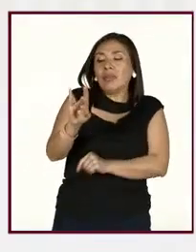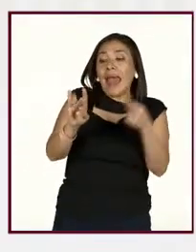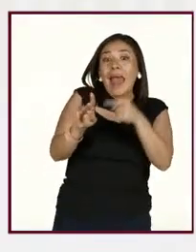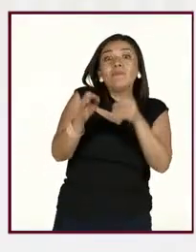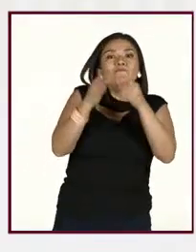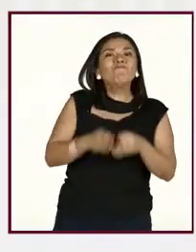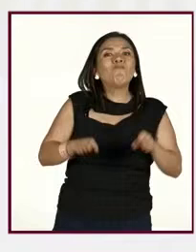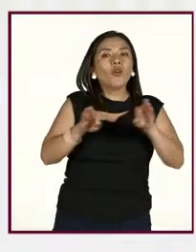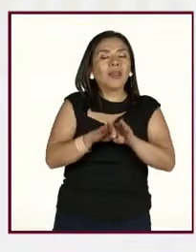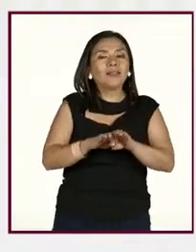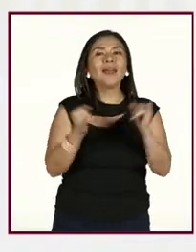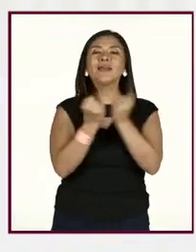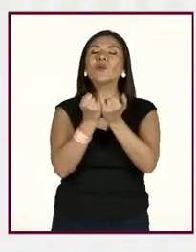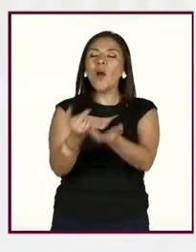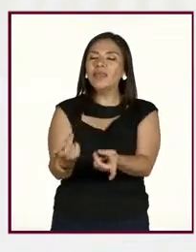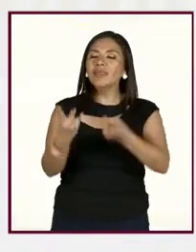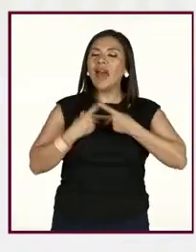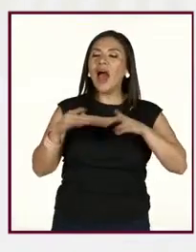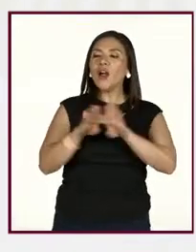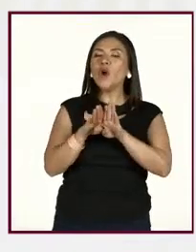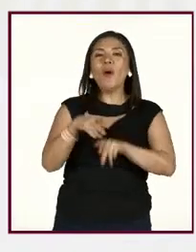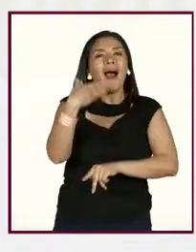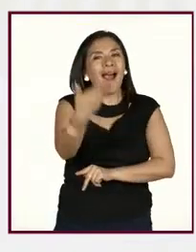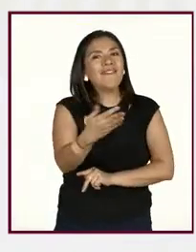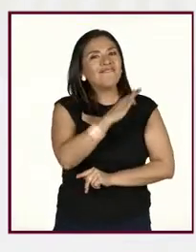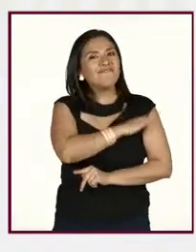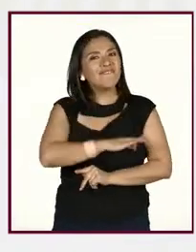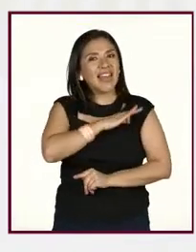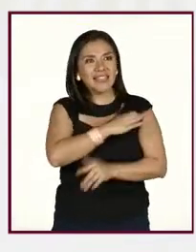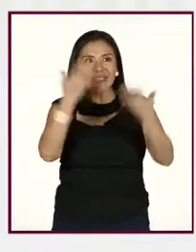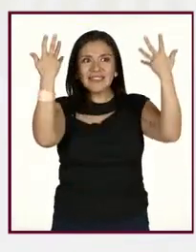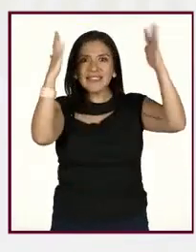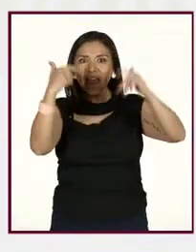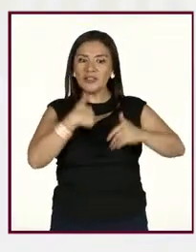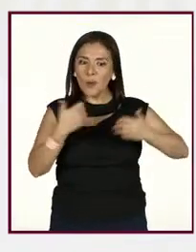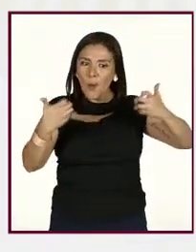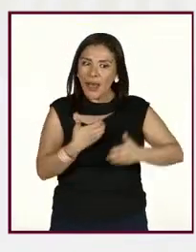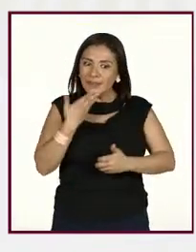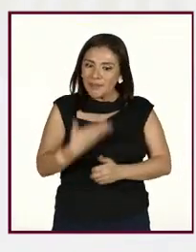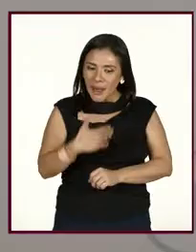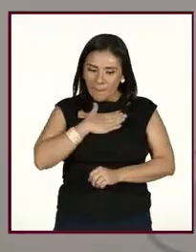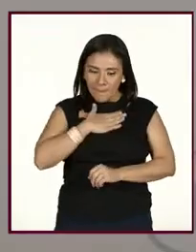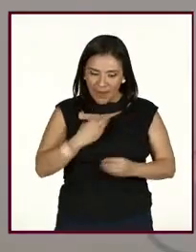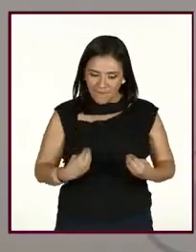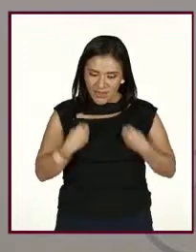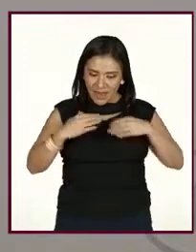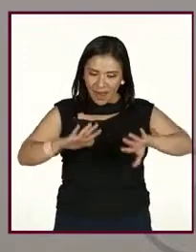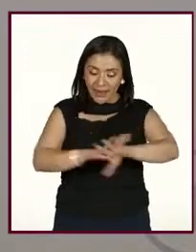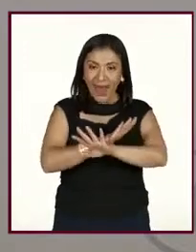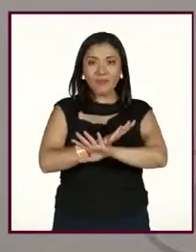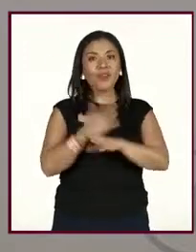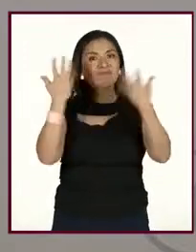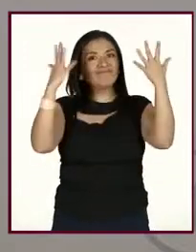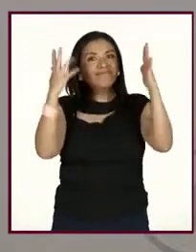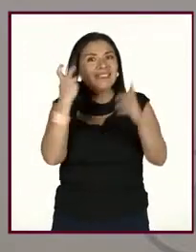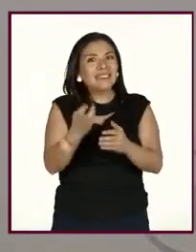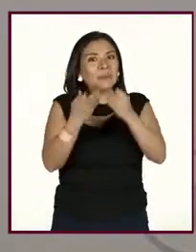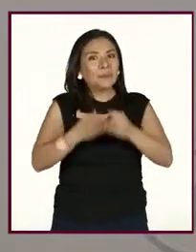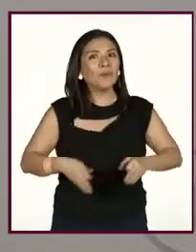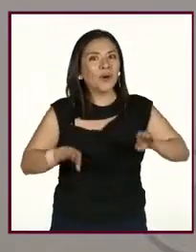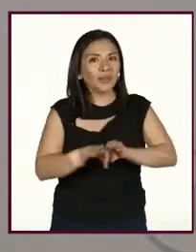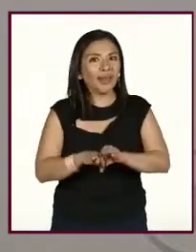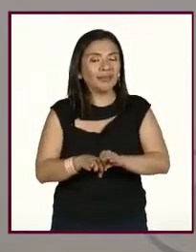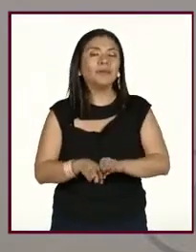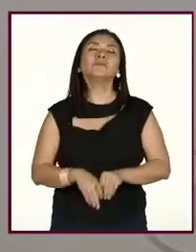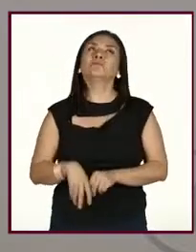felicitarnos a nosotros mismos y reconocernos cuando hemos logrado hacer un cambio. Claro. Porque, bueno,